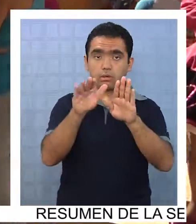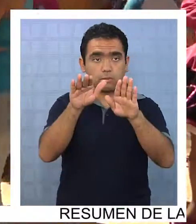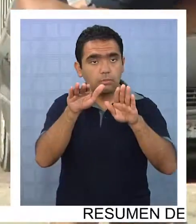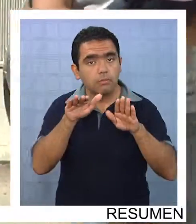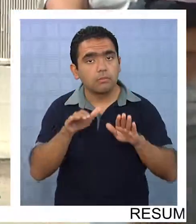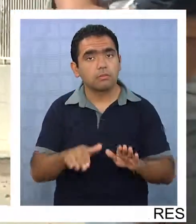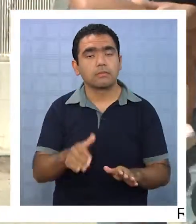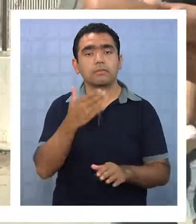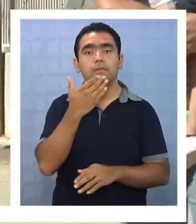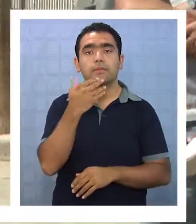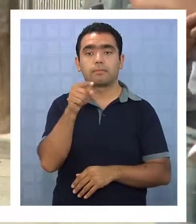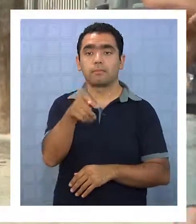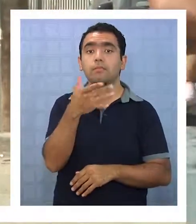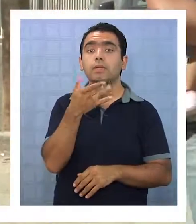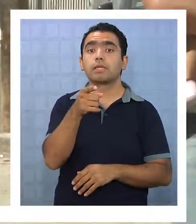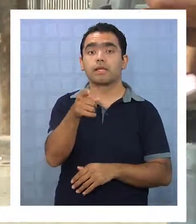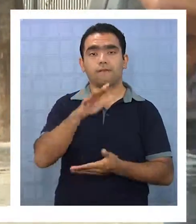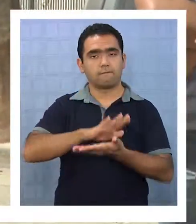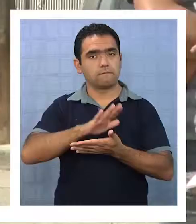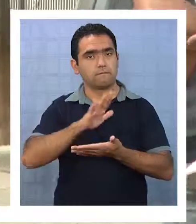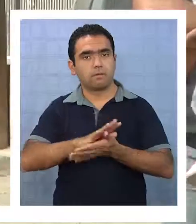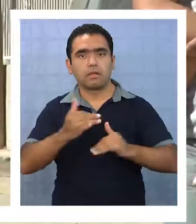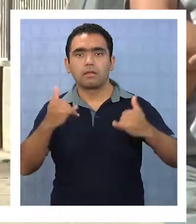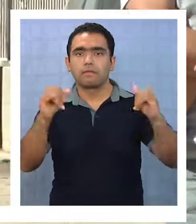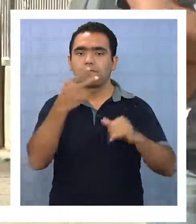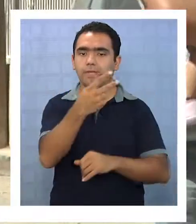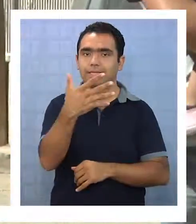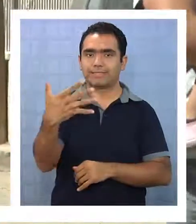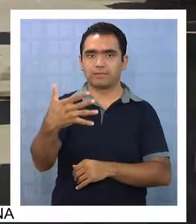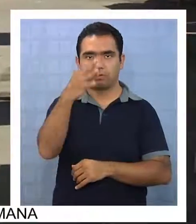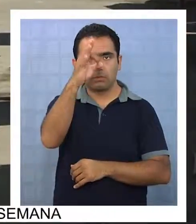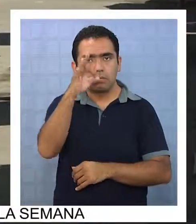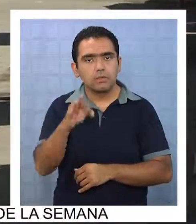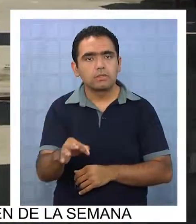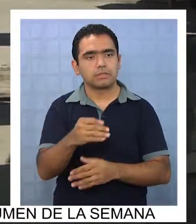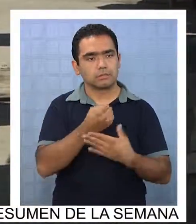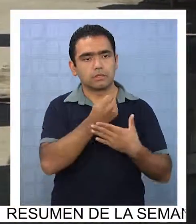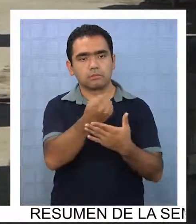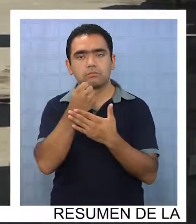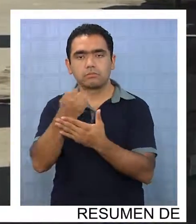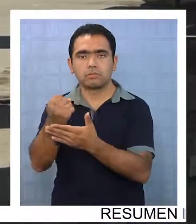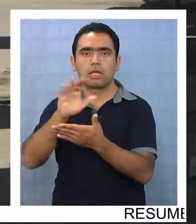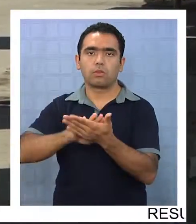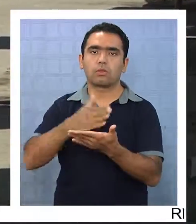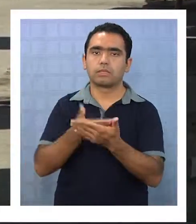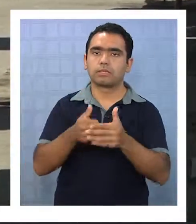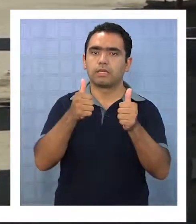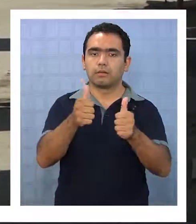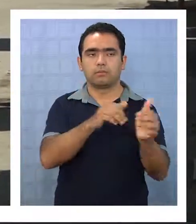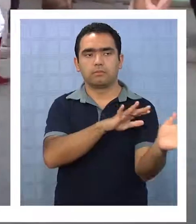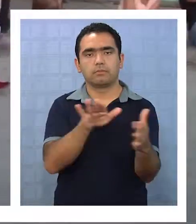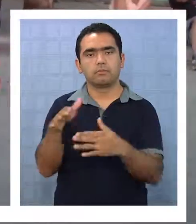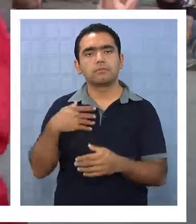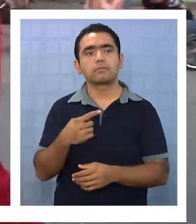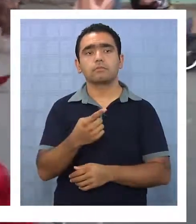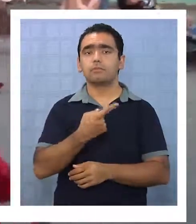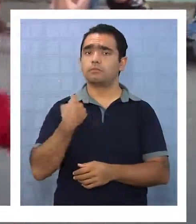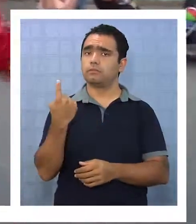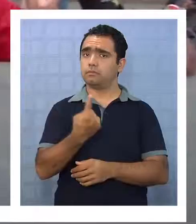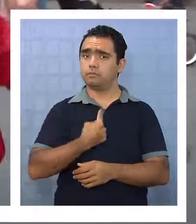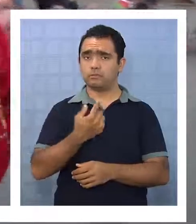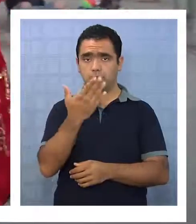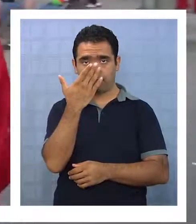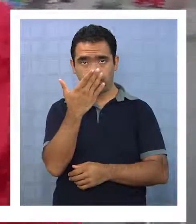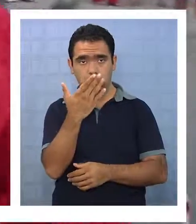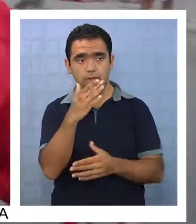para una festividad que calcula un aumento de 25% en atenciones de salud. Estamos ante una fiesta